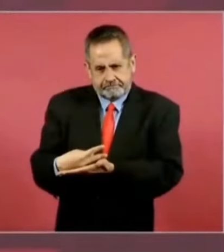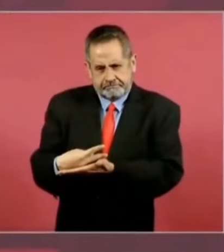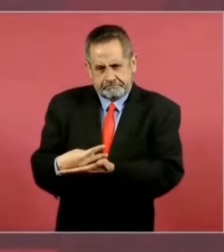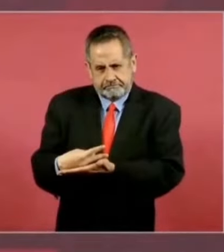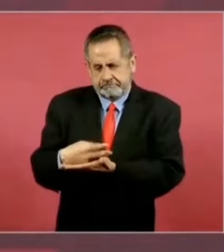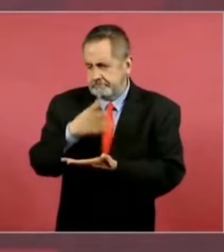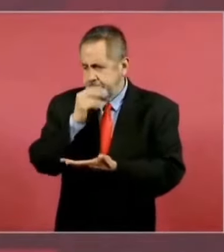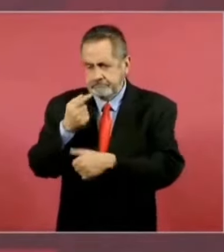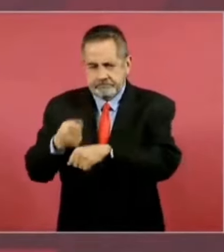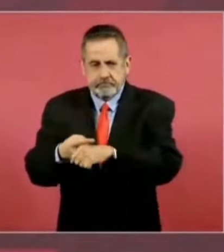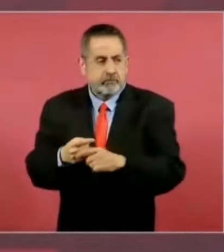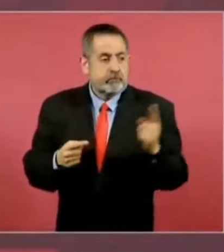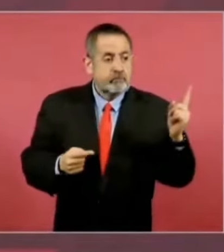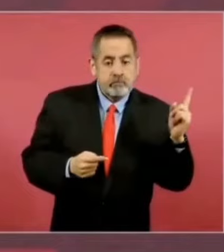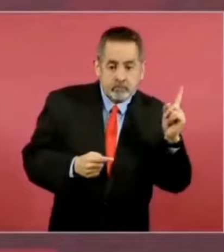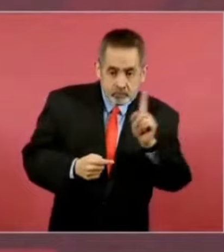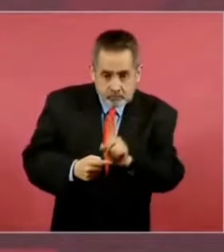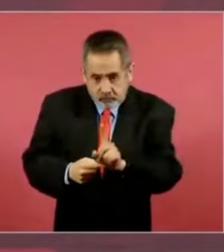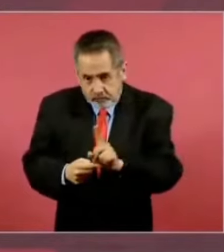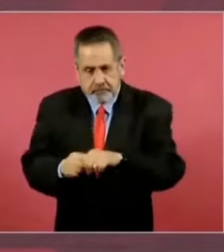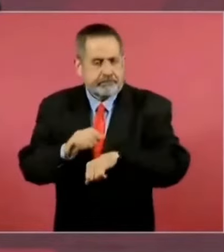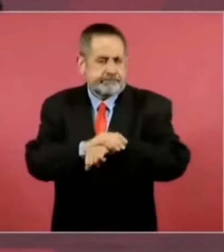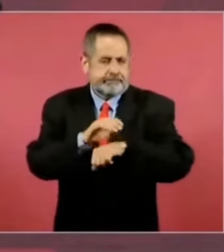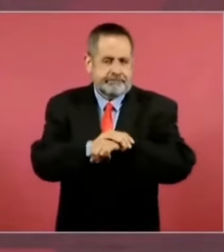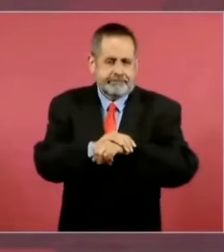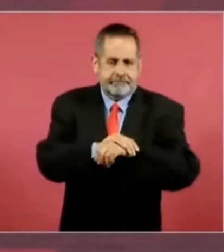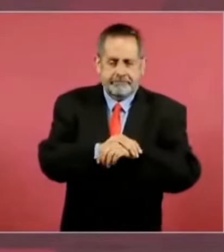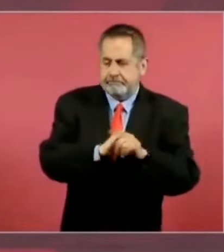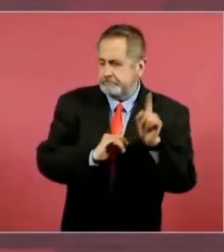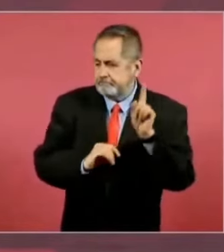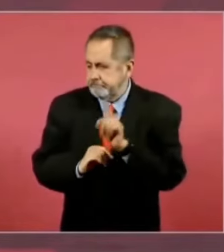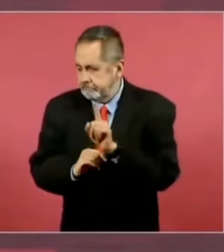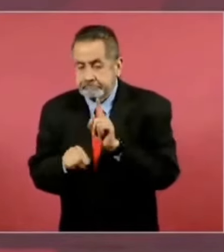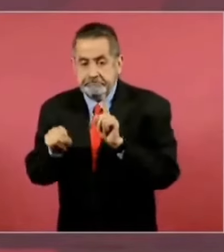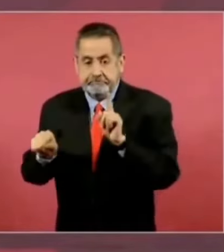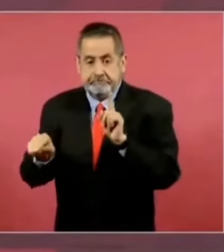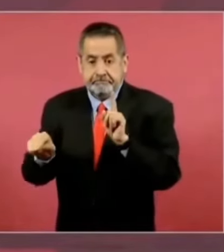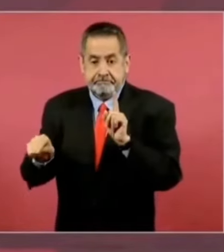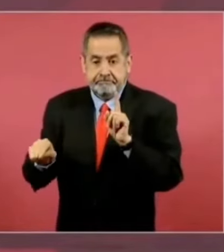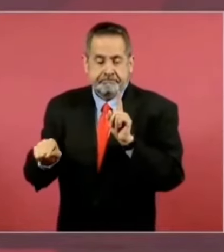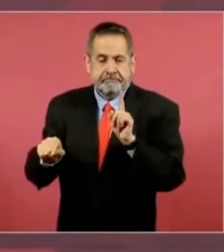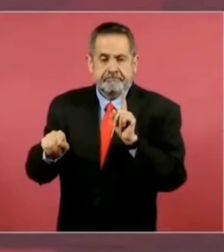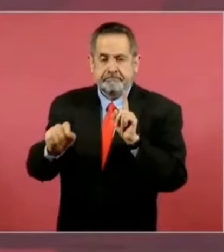llega un amigo que lo conocía